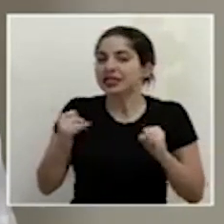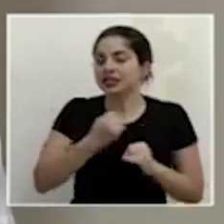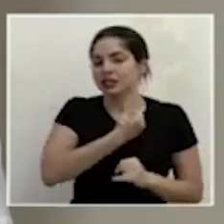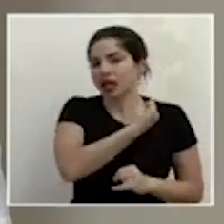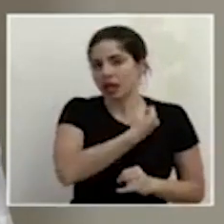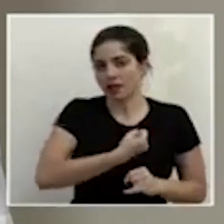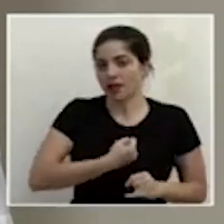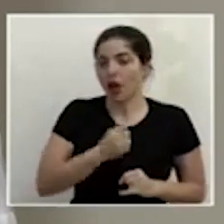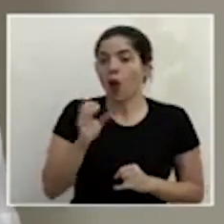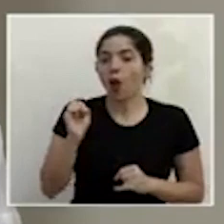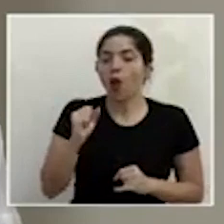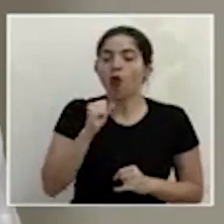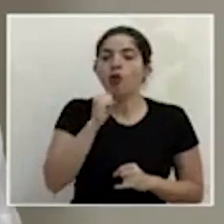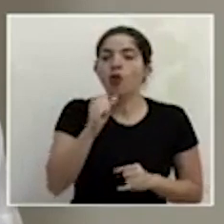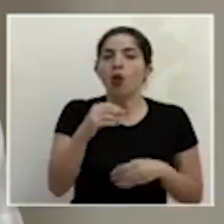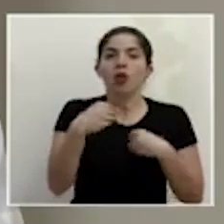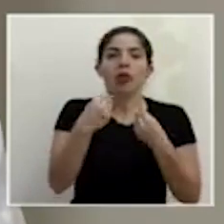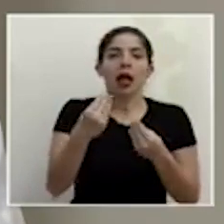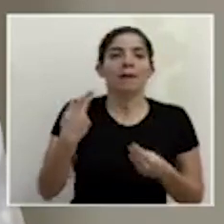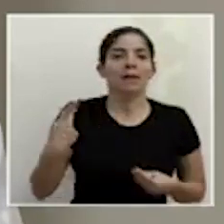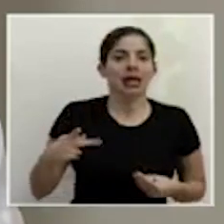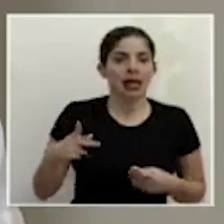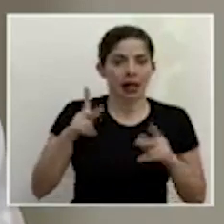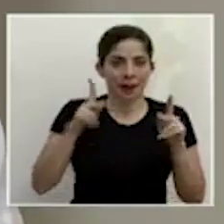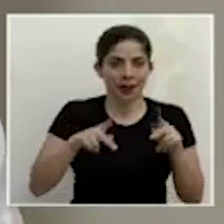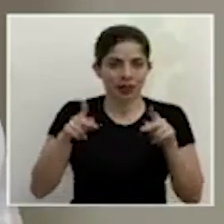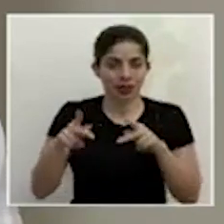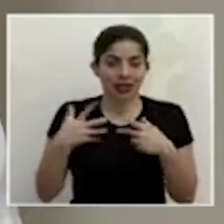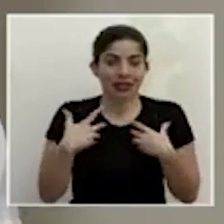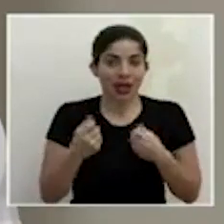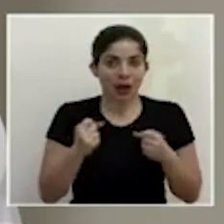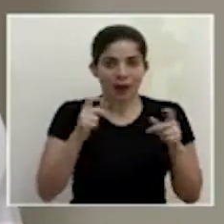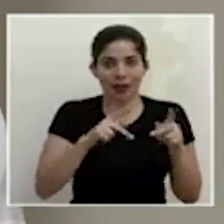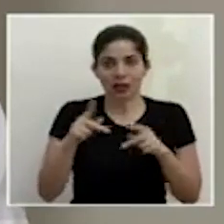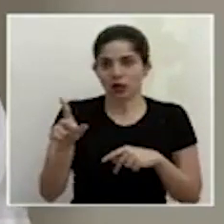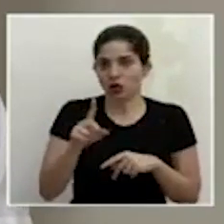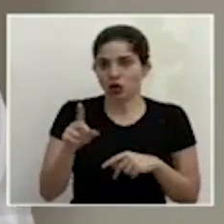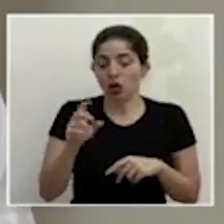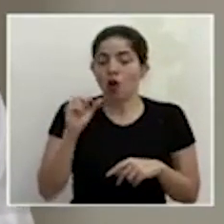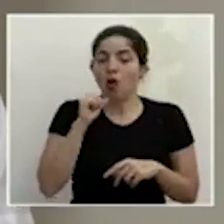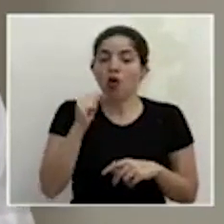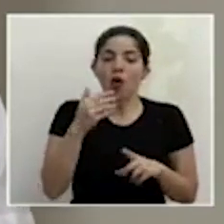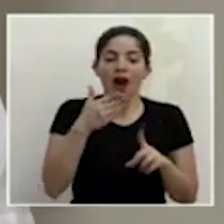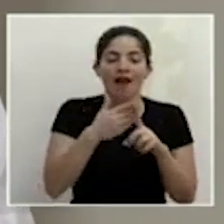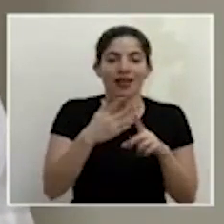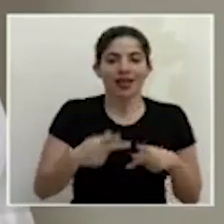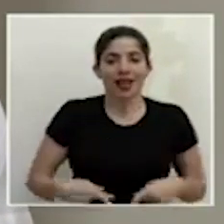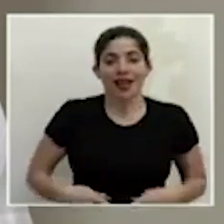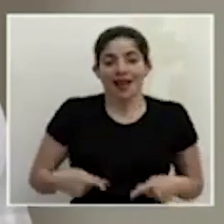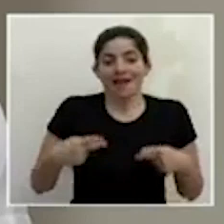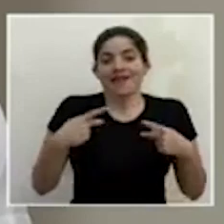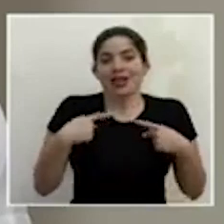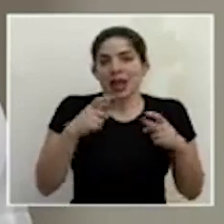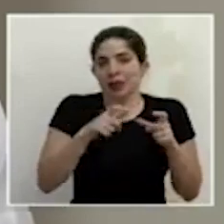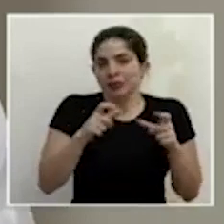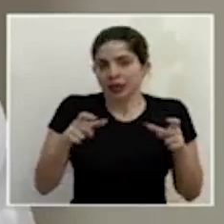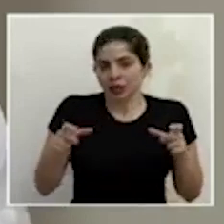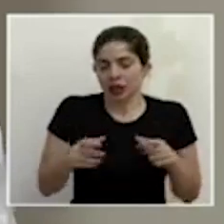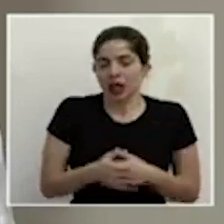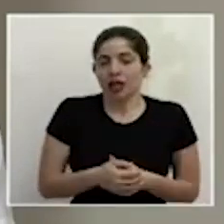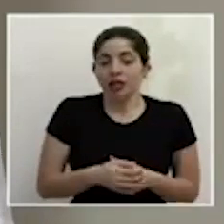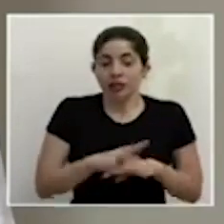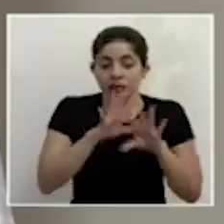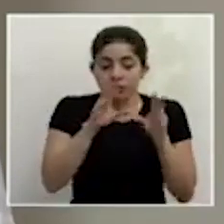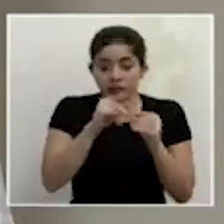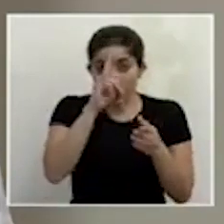poner en peligro a las personas la salud de las personas o la vida en el peor de los casos en